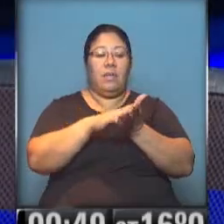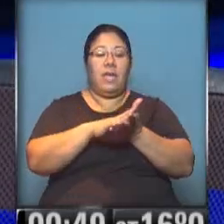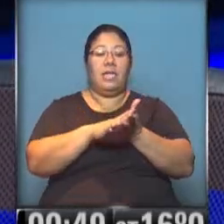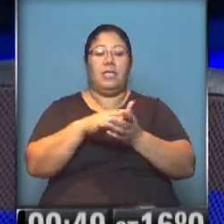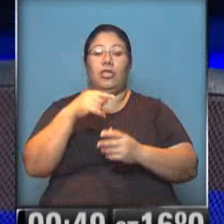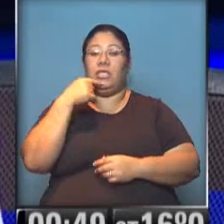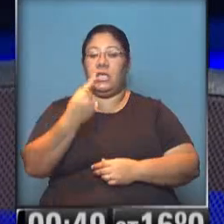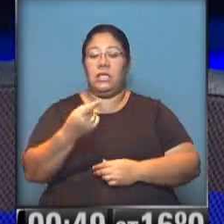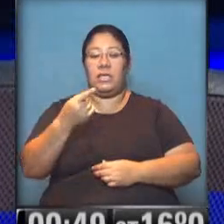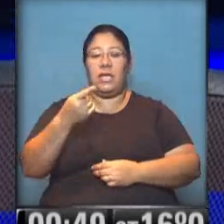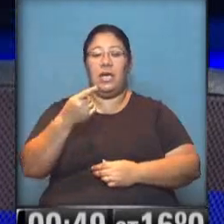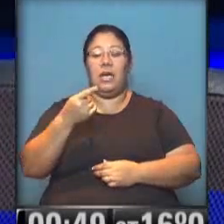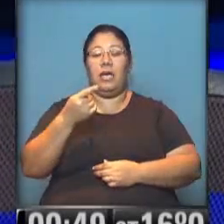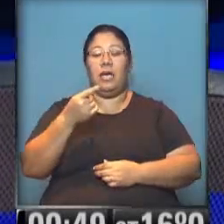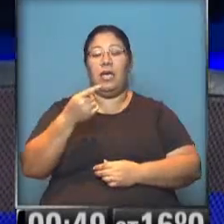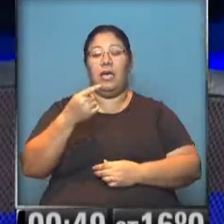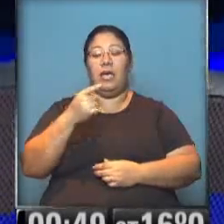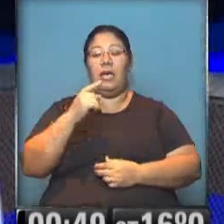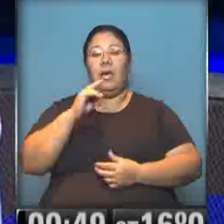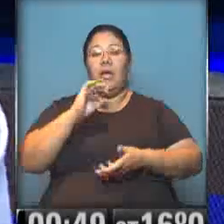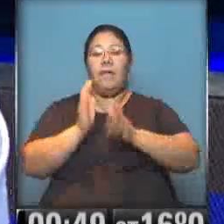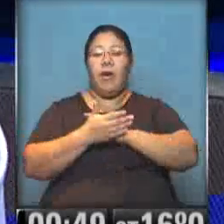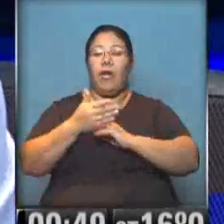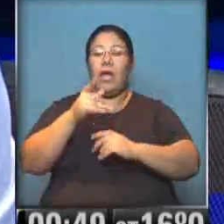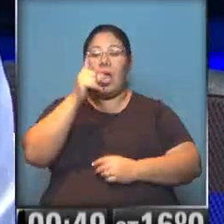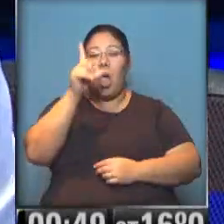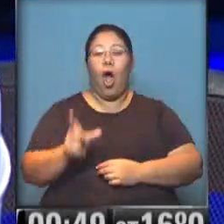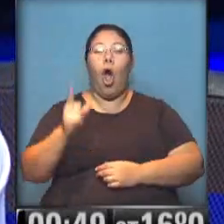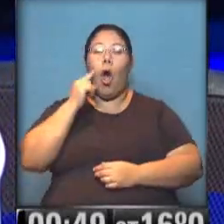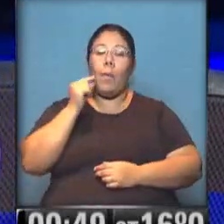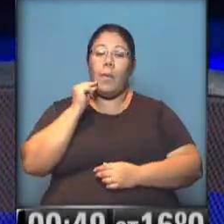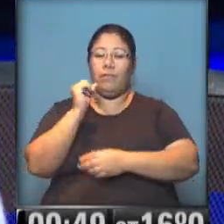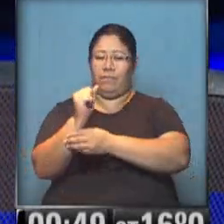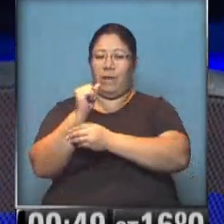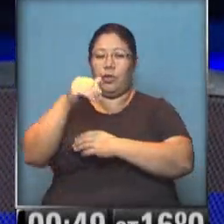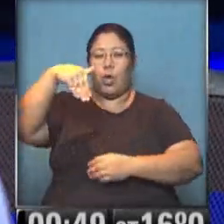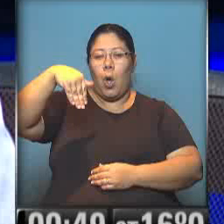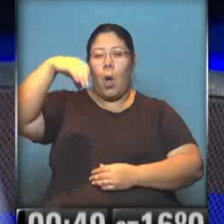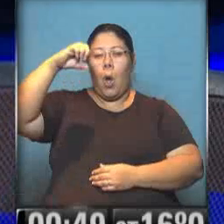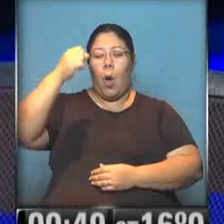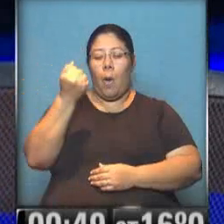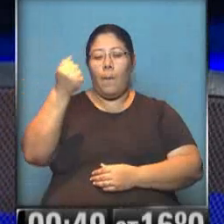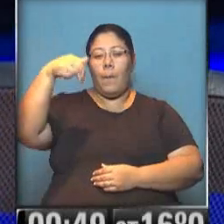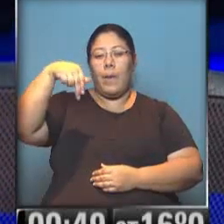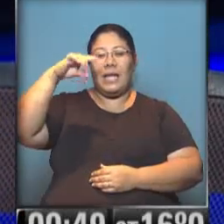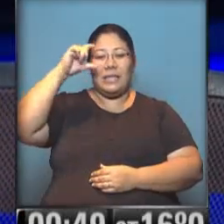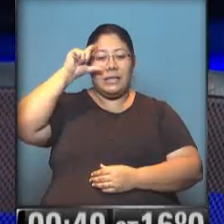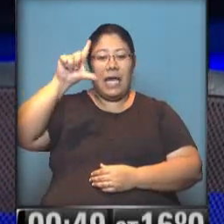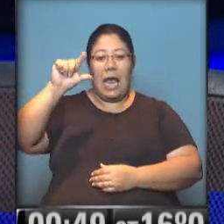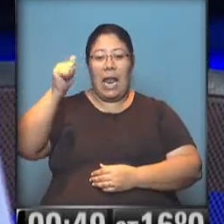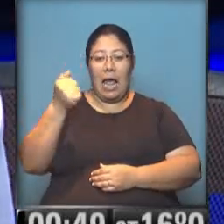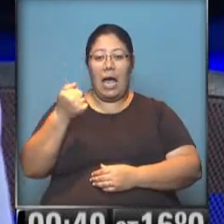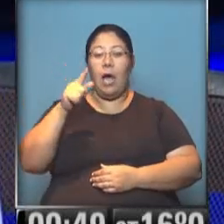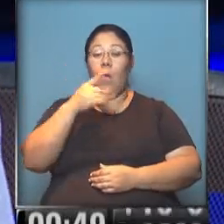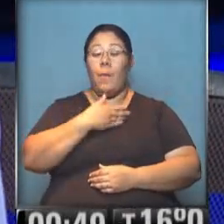Mandela estuvo detenido y cuánto el deporte termina influyendo y los resultados positivos, pero sacando todo eso termina siendo un